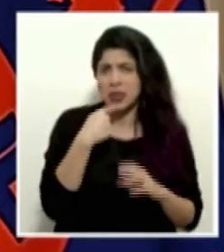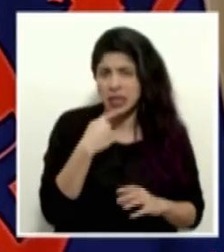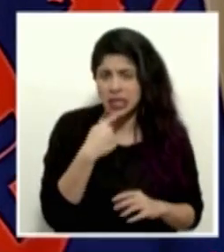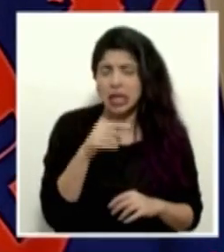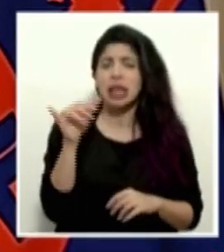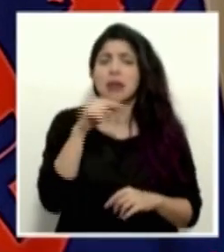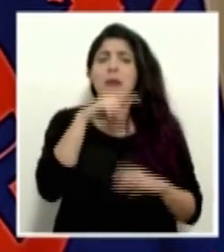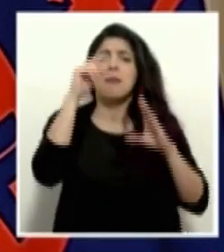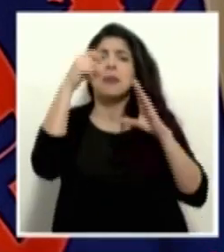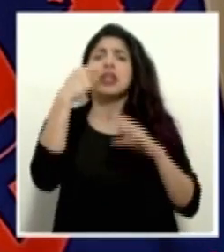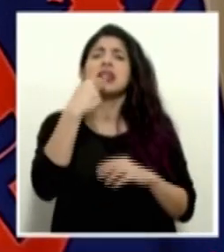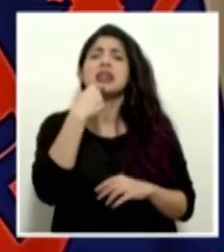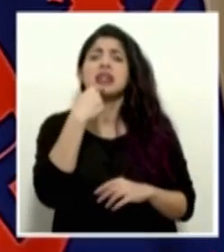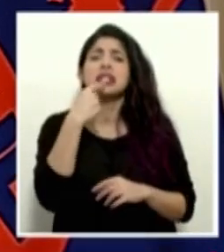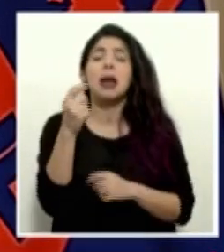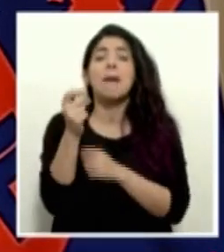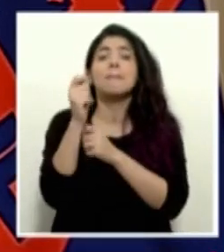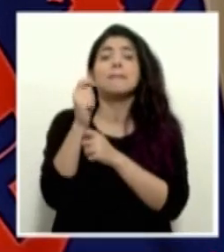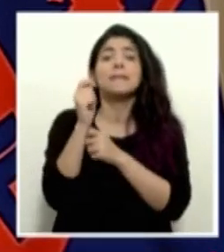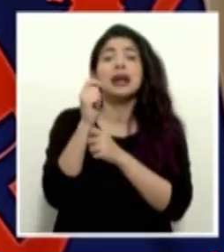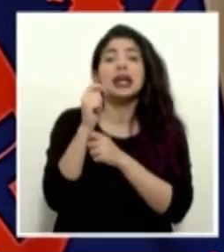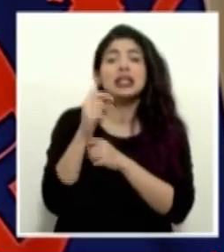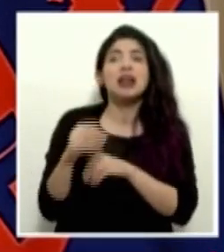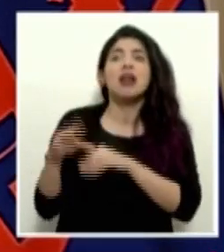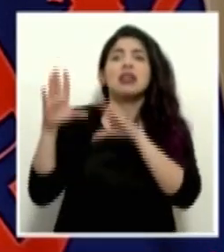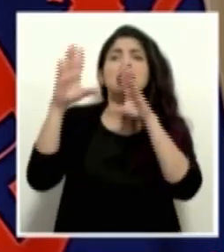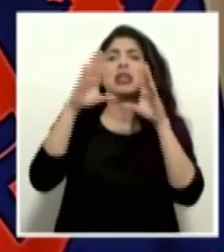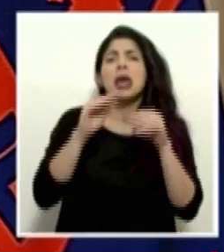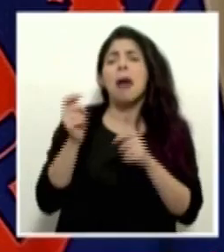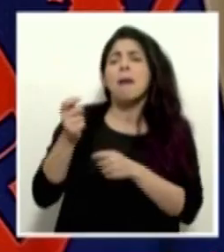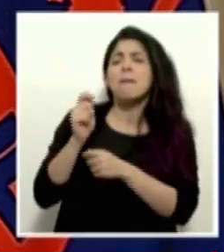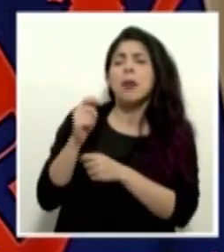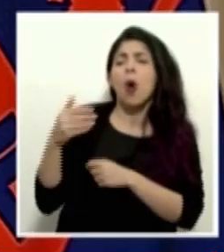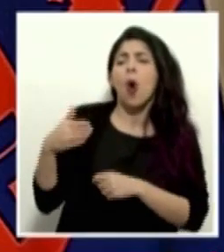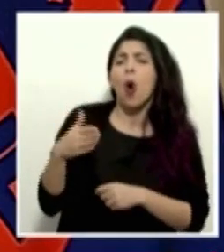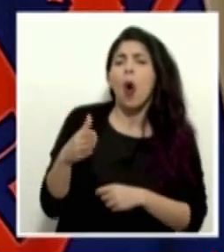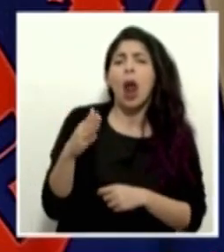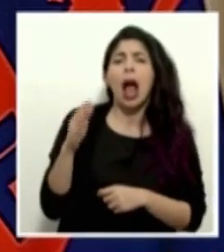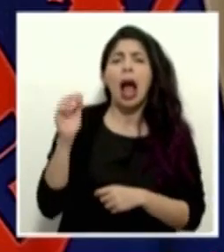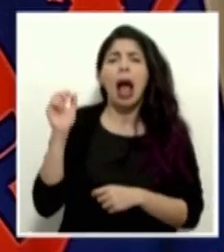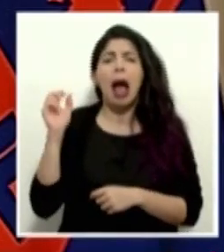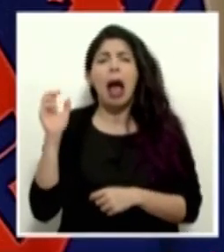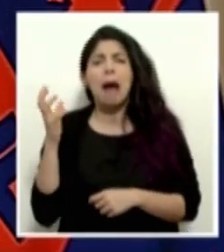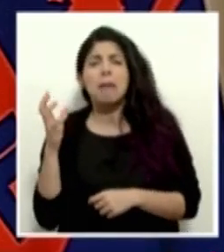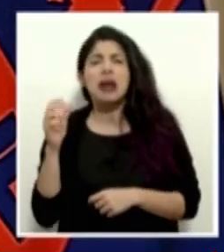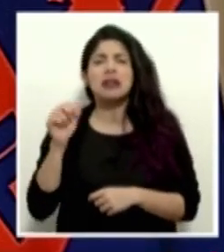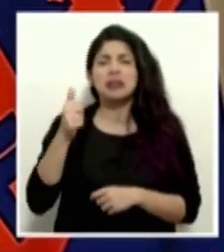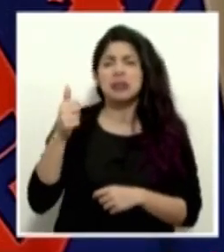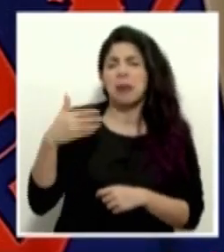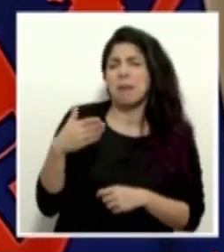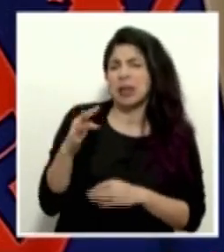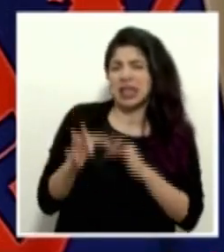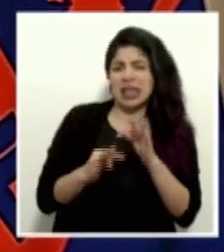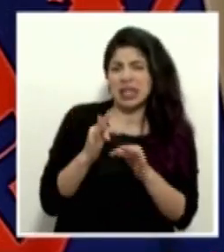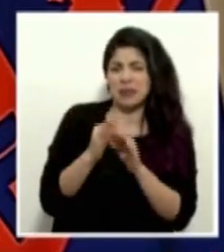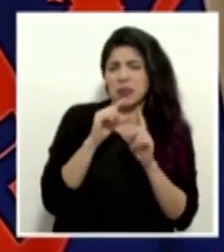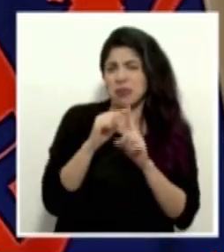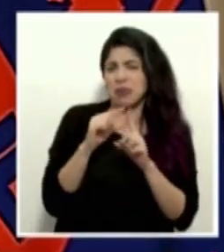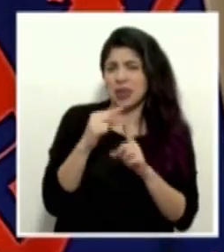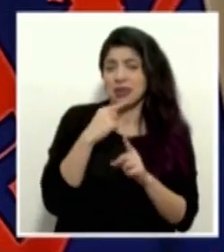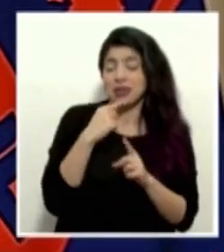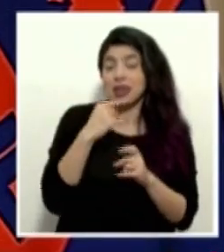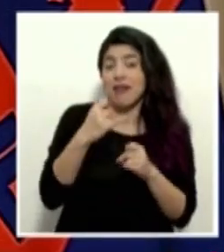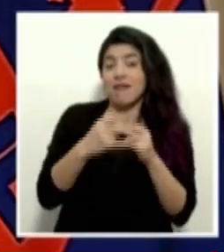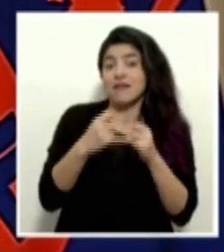Habla inclusive hasta de la pesca que hubo en el día que se pescó un col amarilla y no sé qué, otros peces. Y